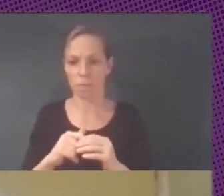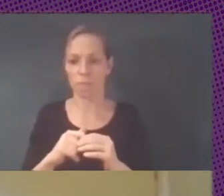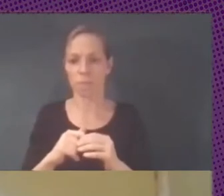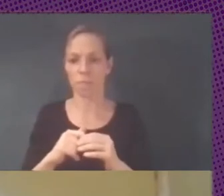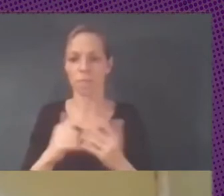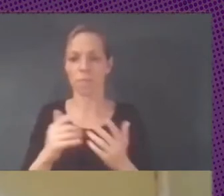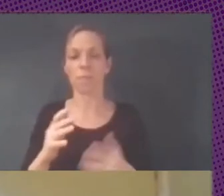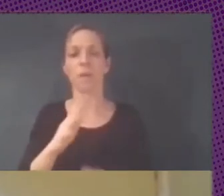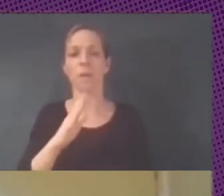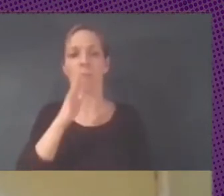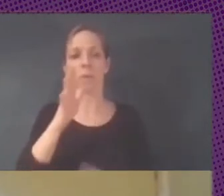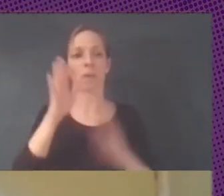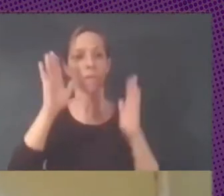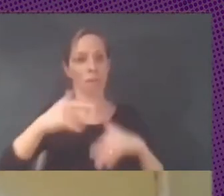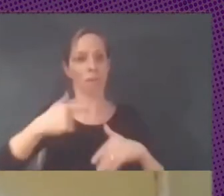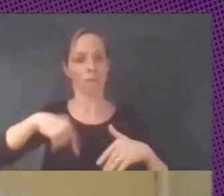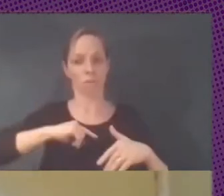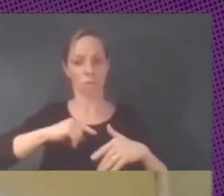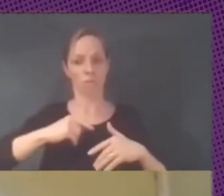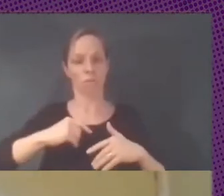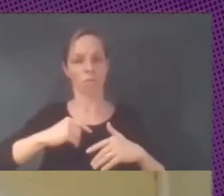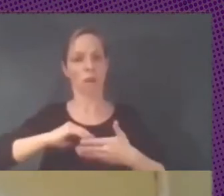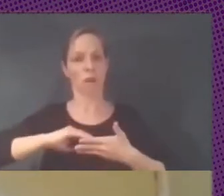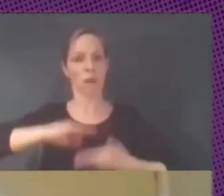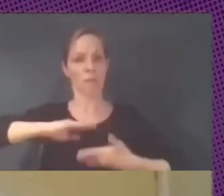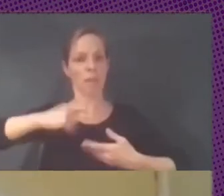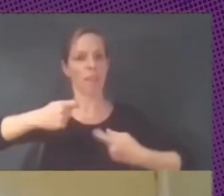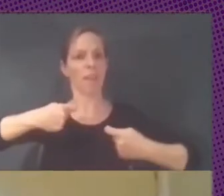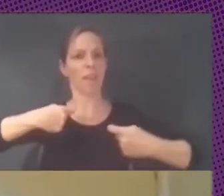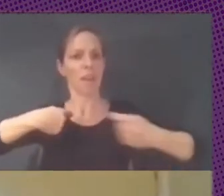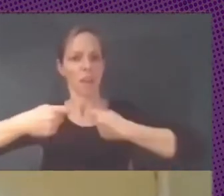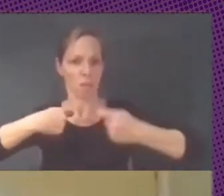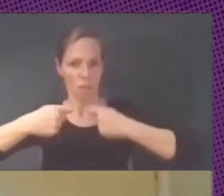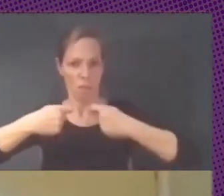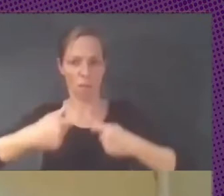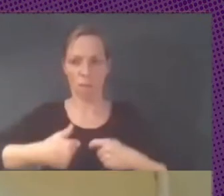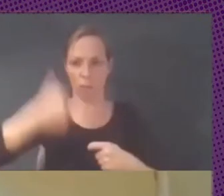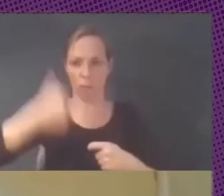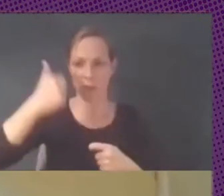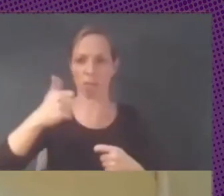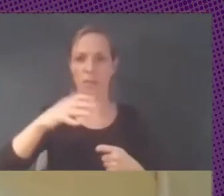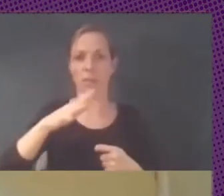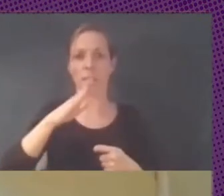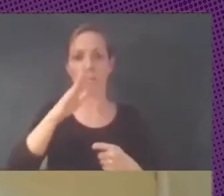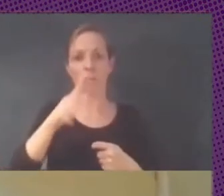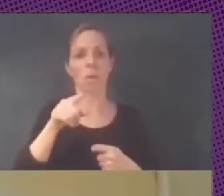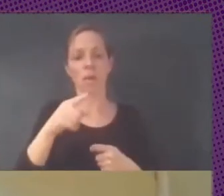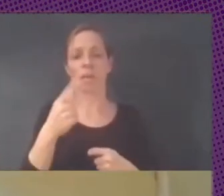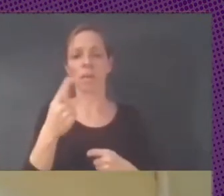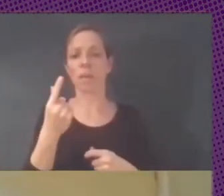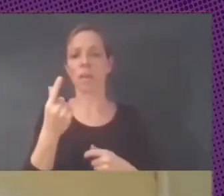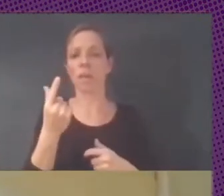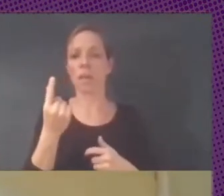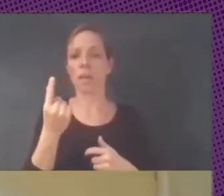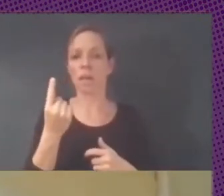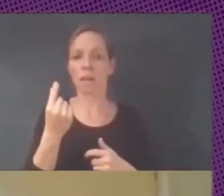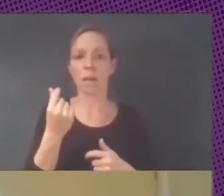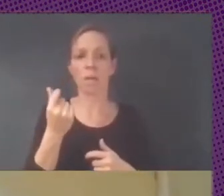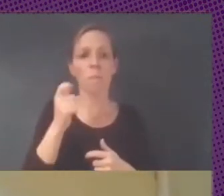negociación este precio ellos hacen para obtener la mayor ganancia posible